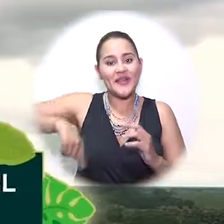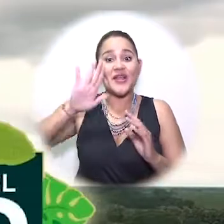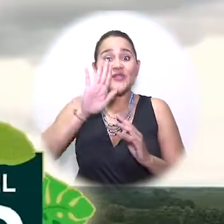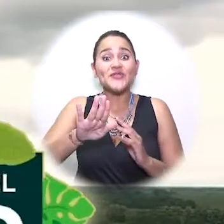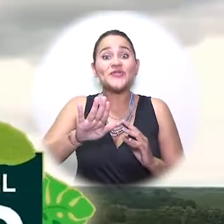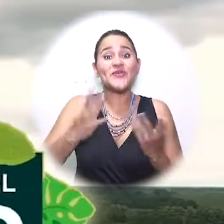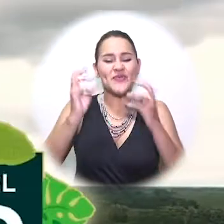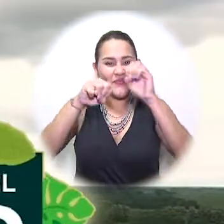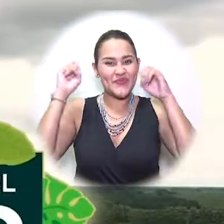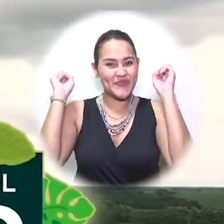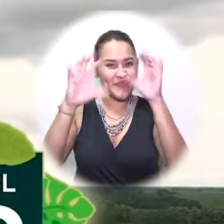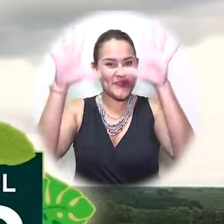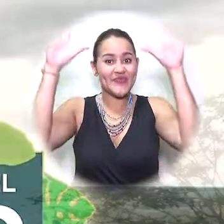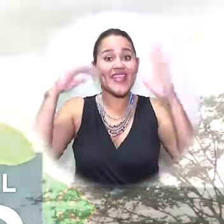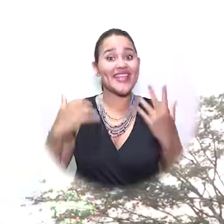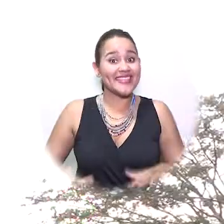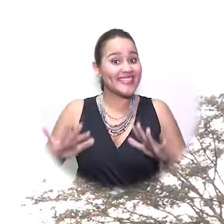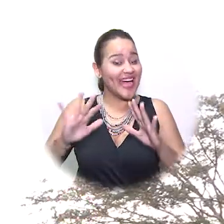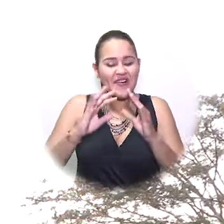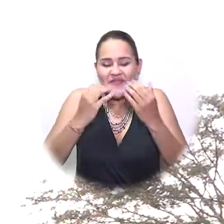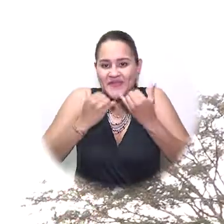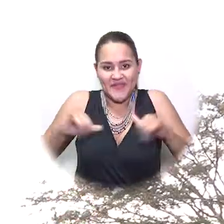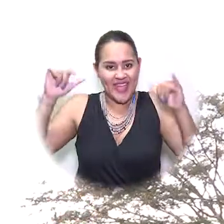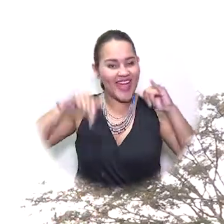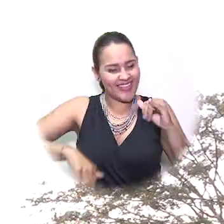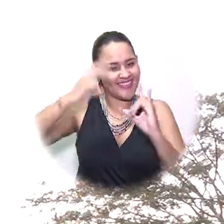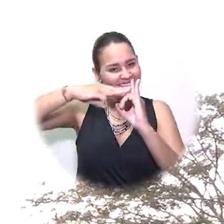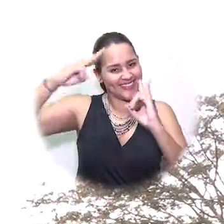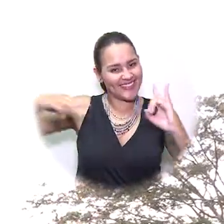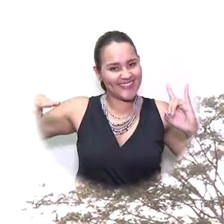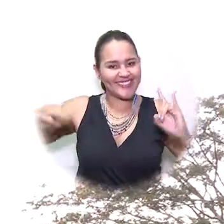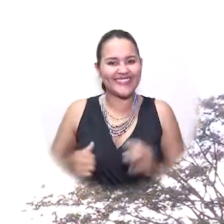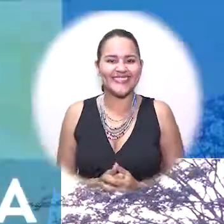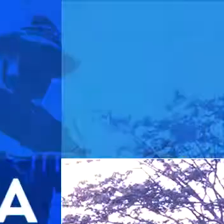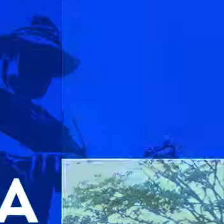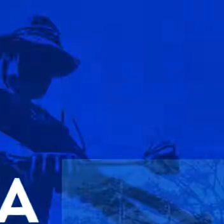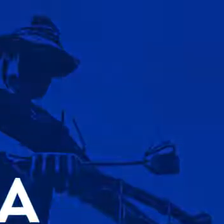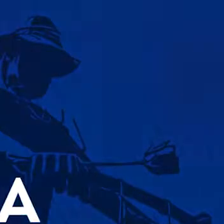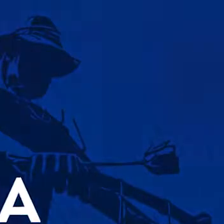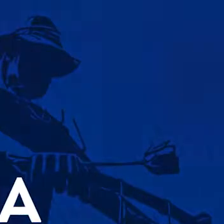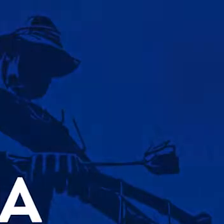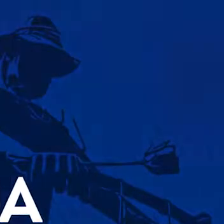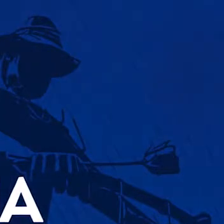La Escuela Internacional del Realismo Mágico culminó actividades en una Magdalena.